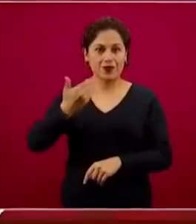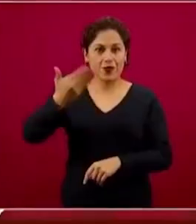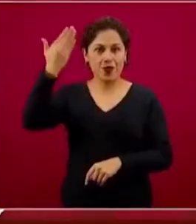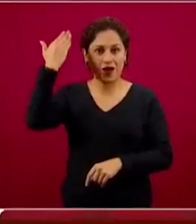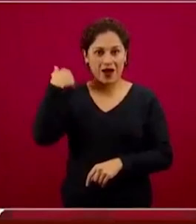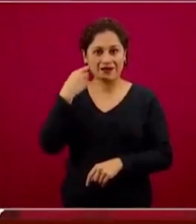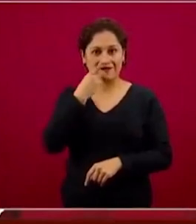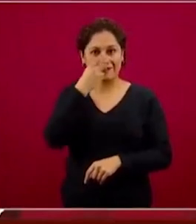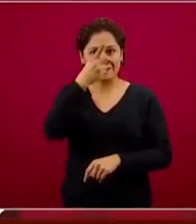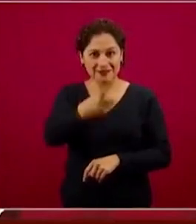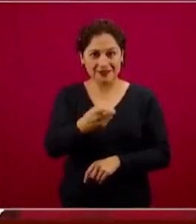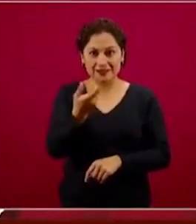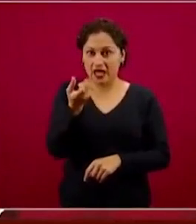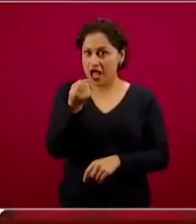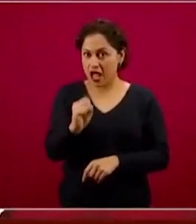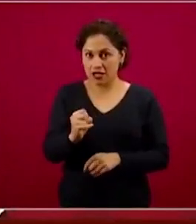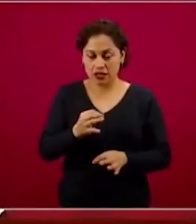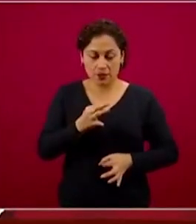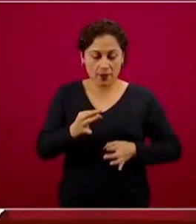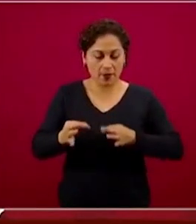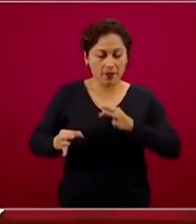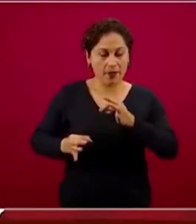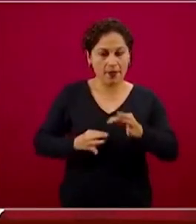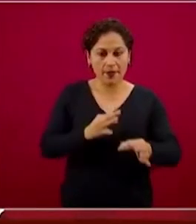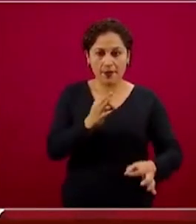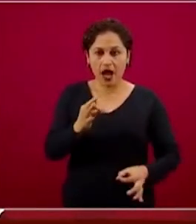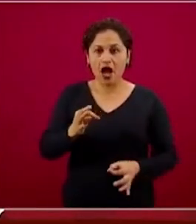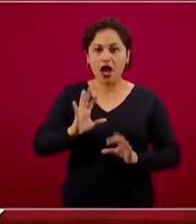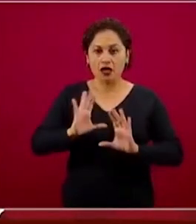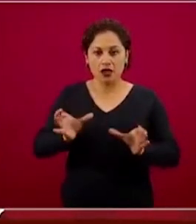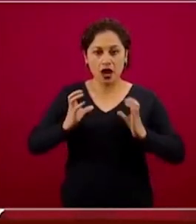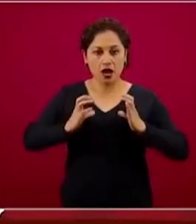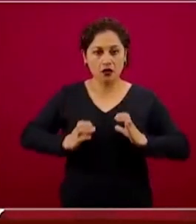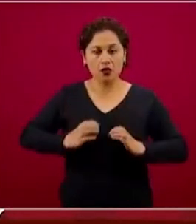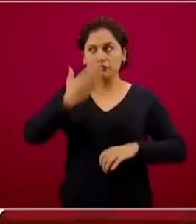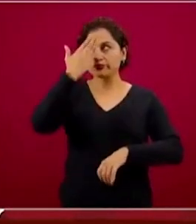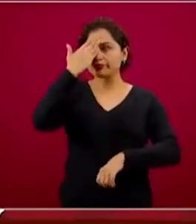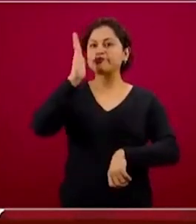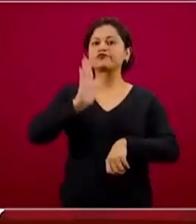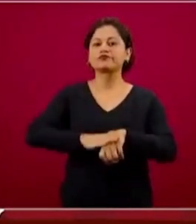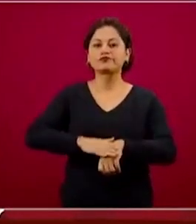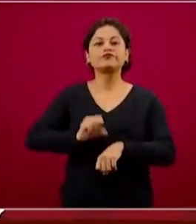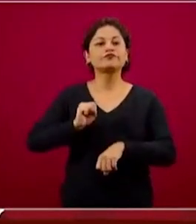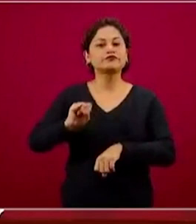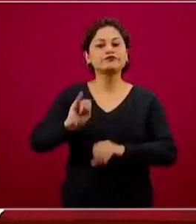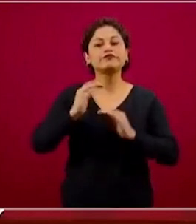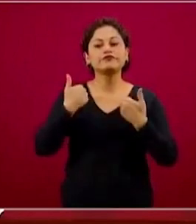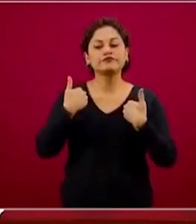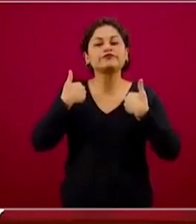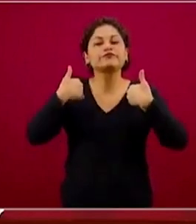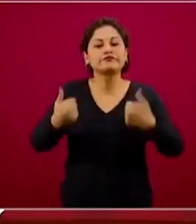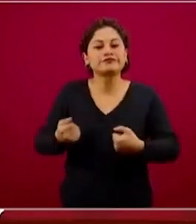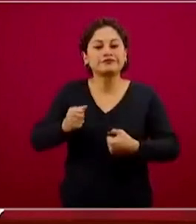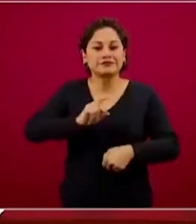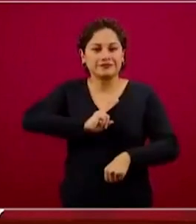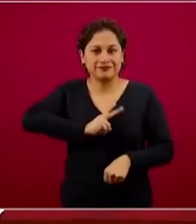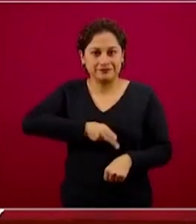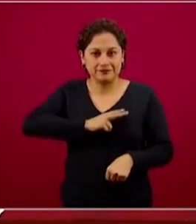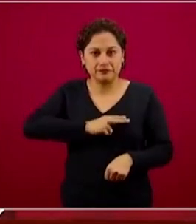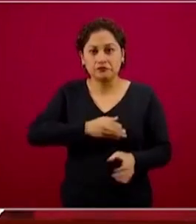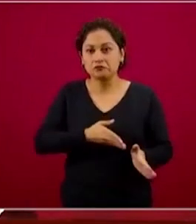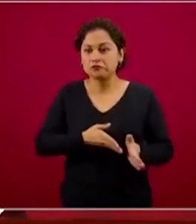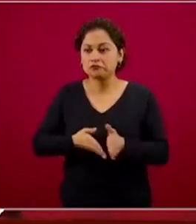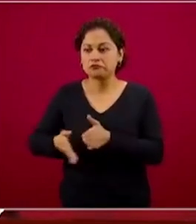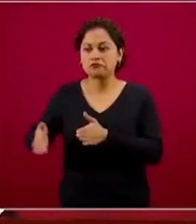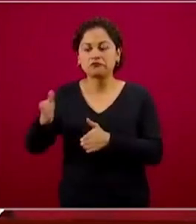memoria. Y dentro de un año vamos a tener un espacio de meses, posiblemente nada más o menos, inclusive